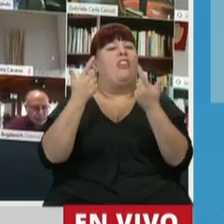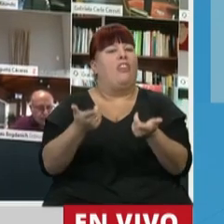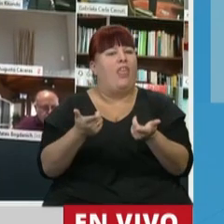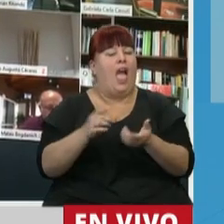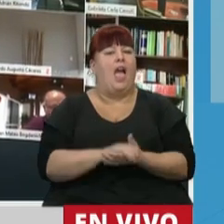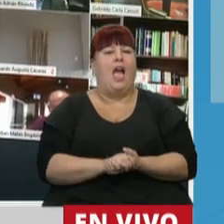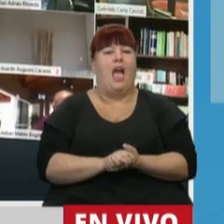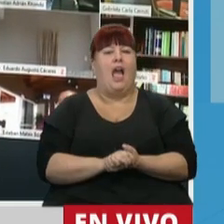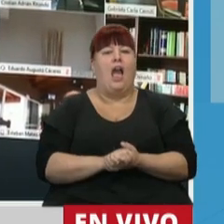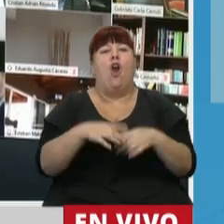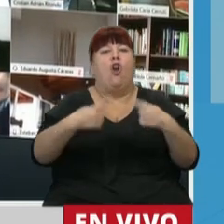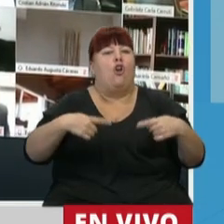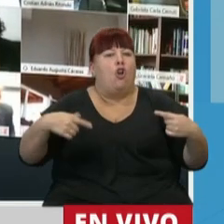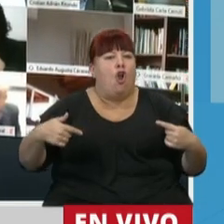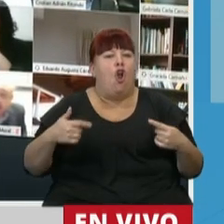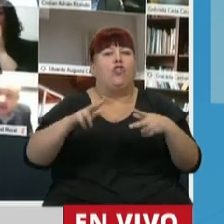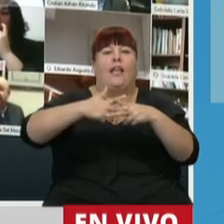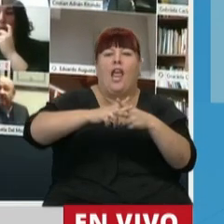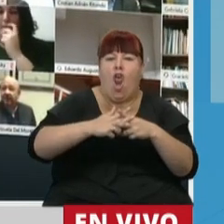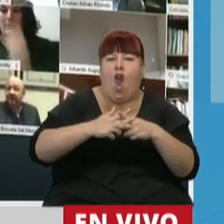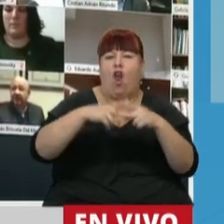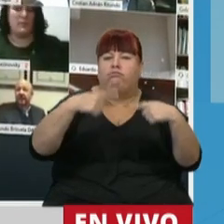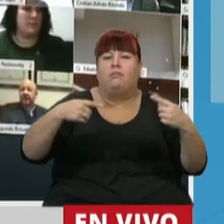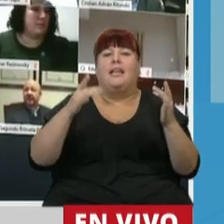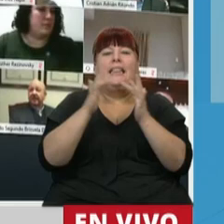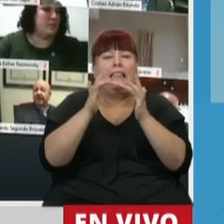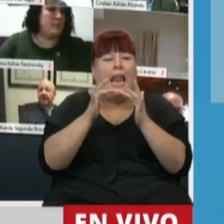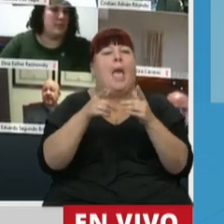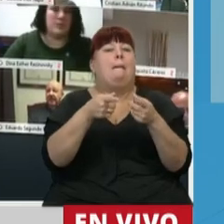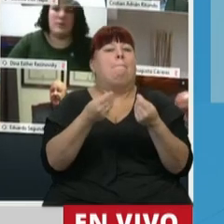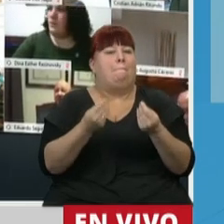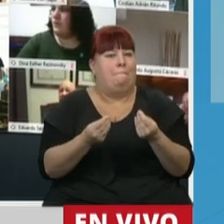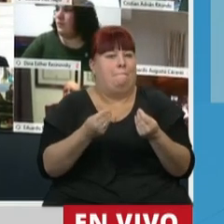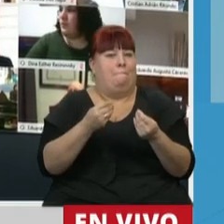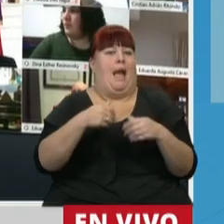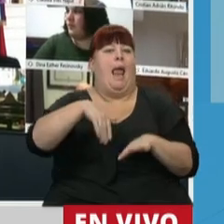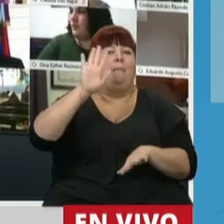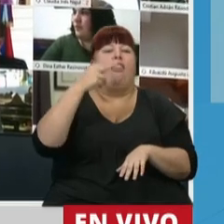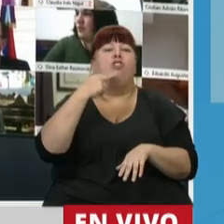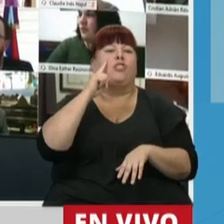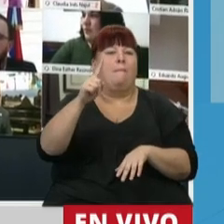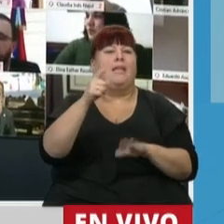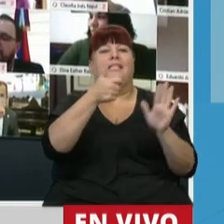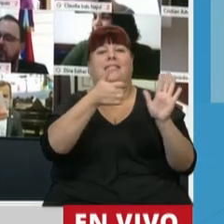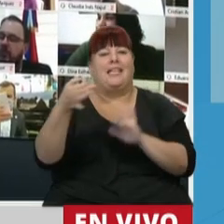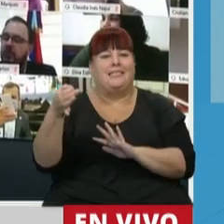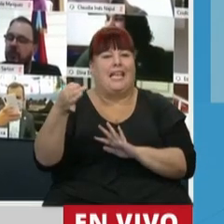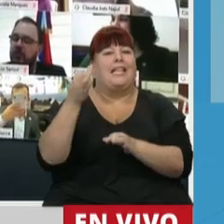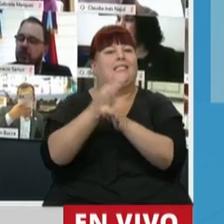de elementos de tecnología informática para más de 11.600